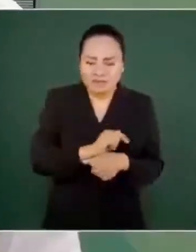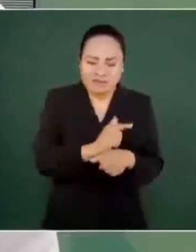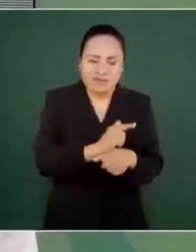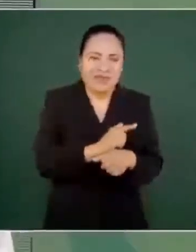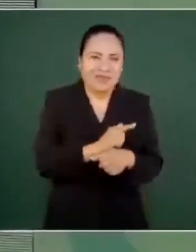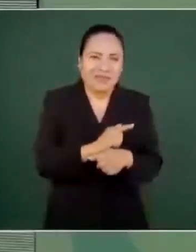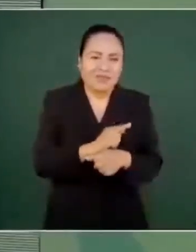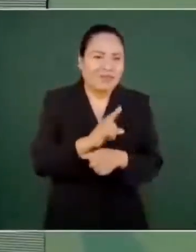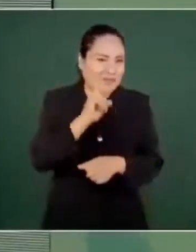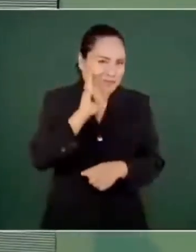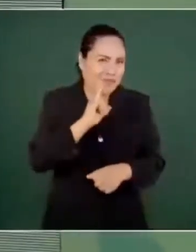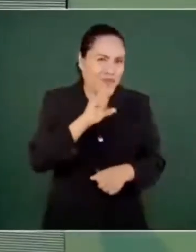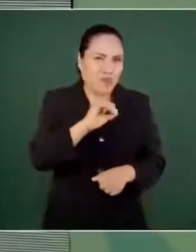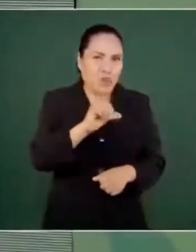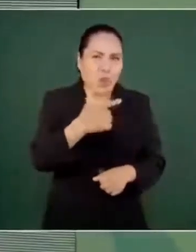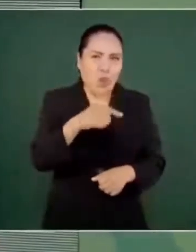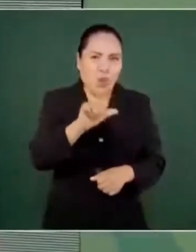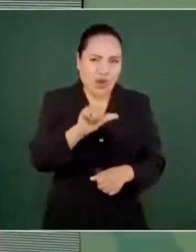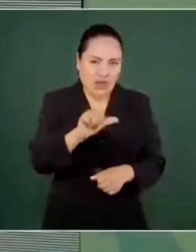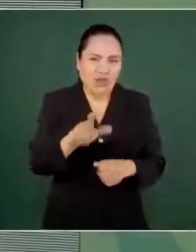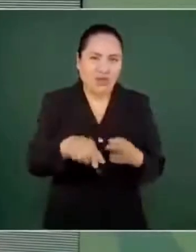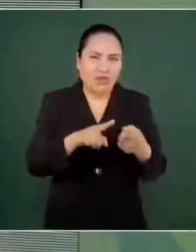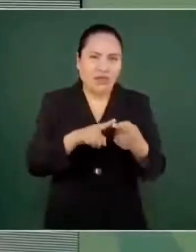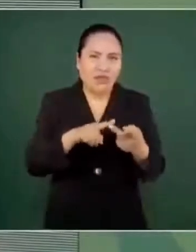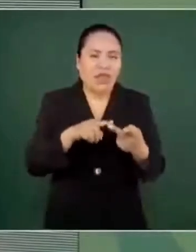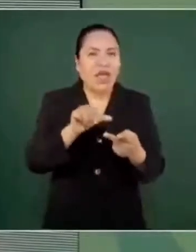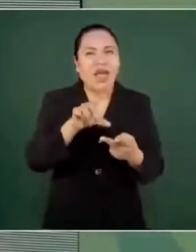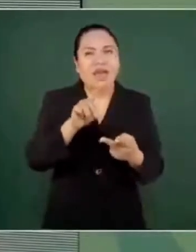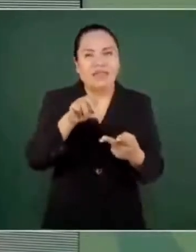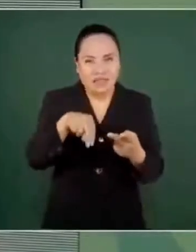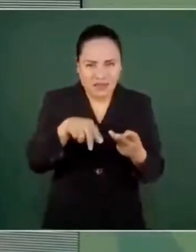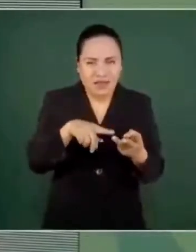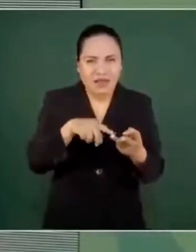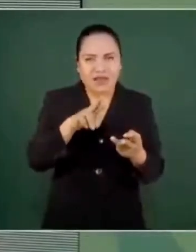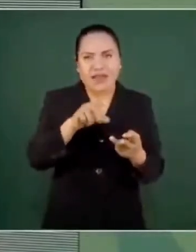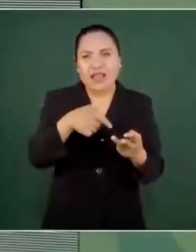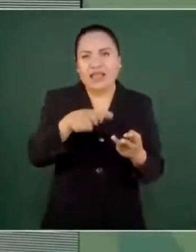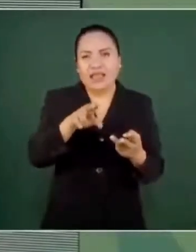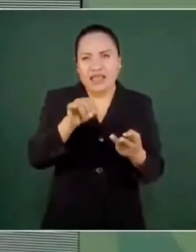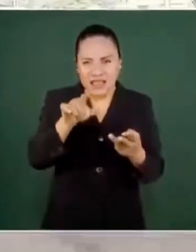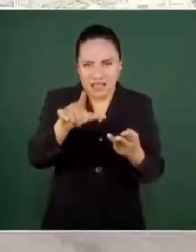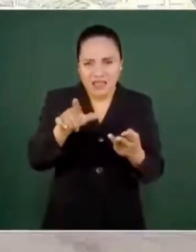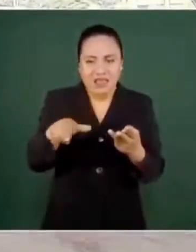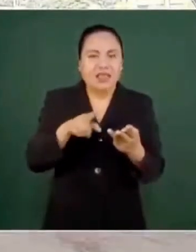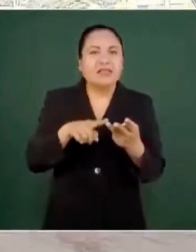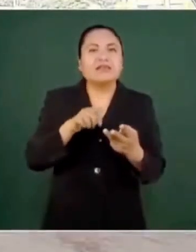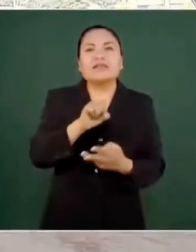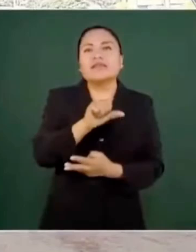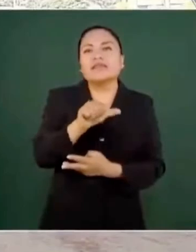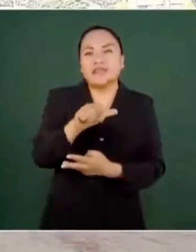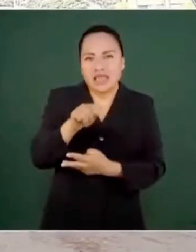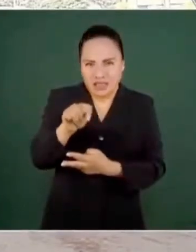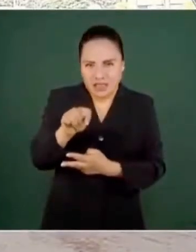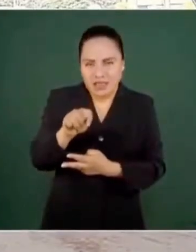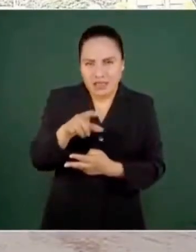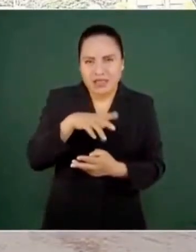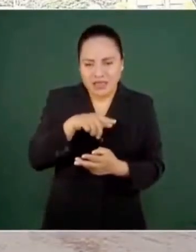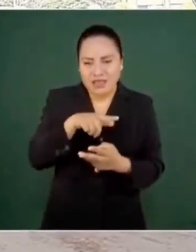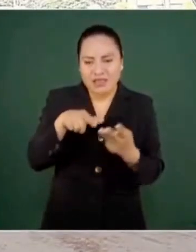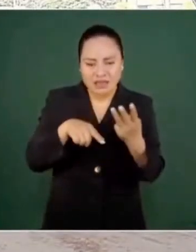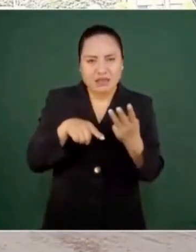o Adán o Raquel, que era del SAT, me